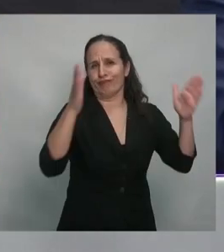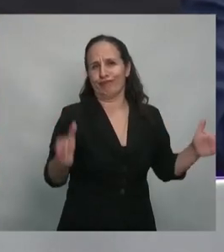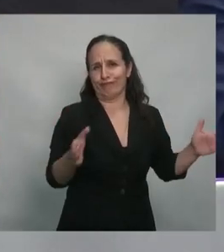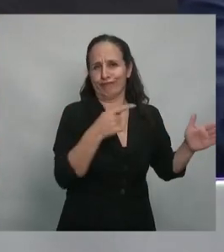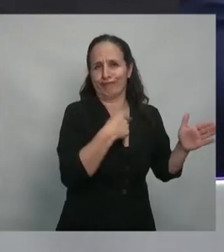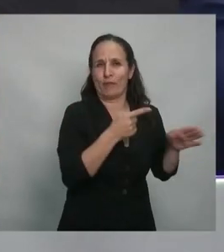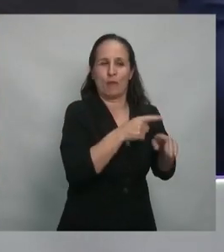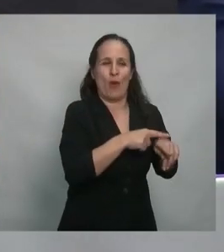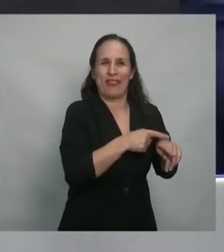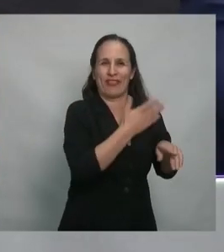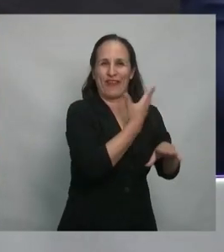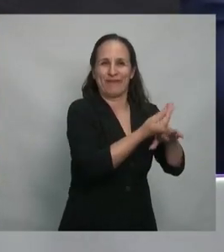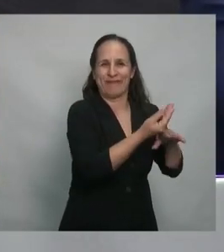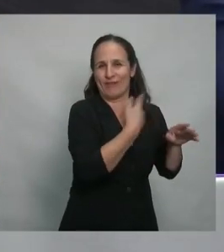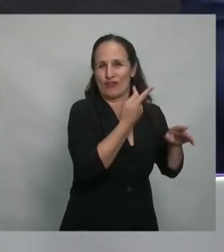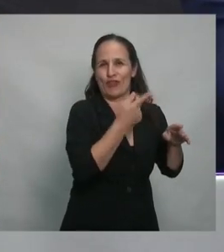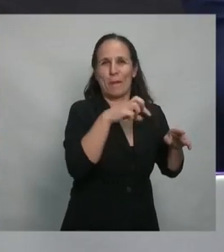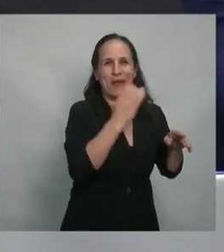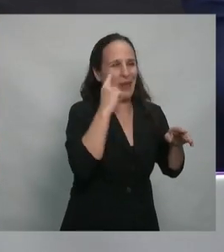duplicamos el PBI.